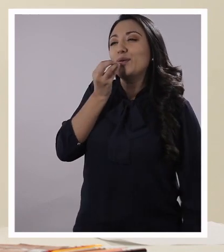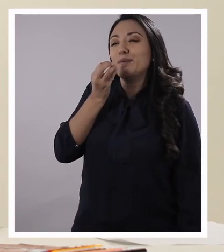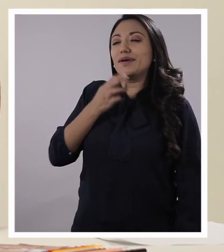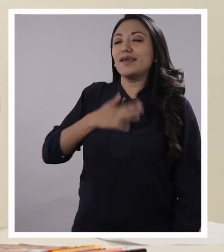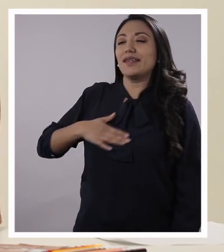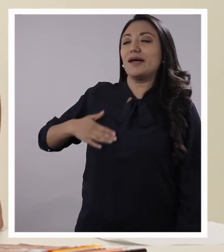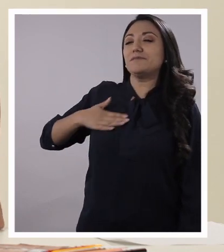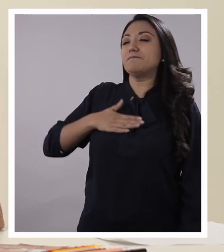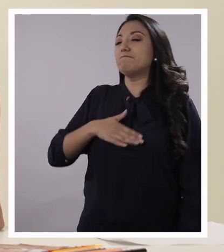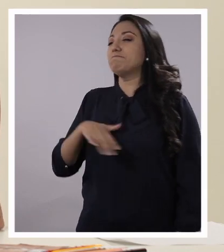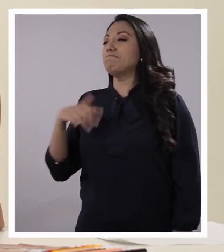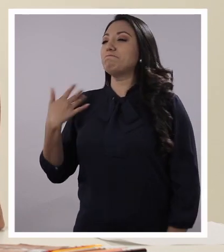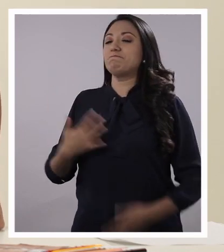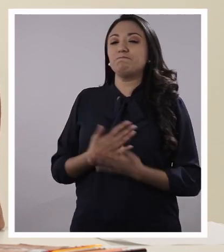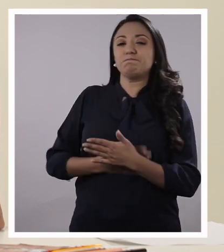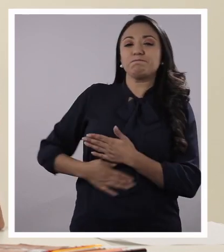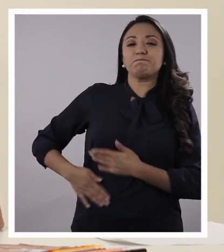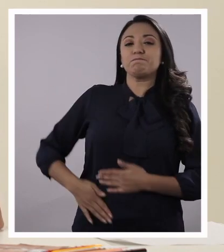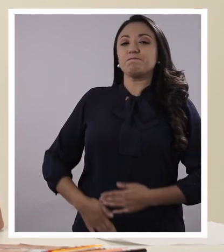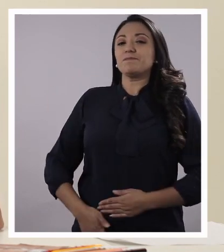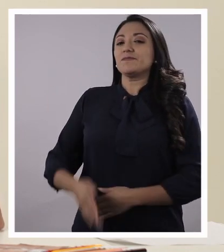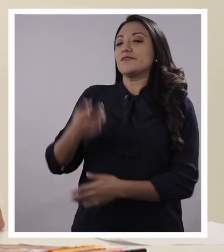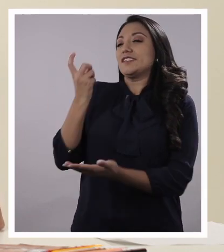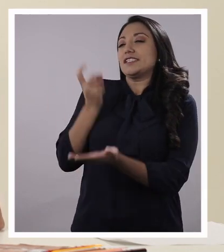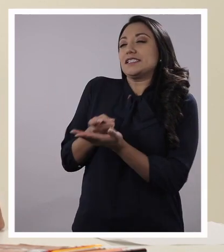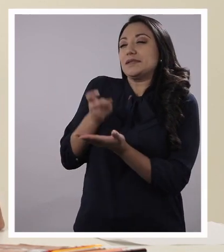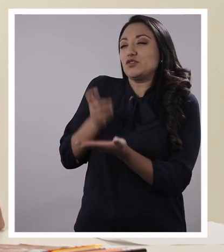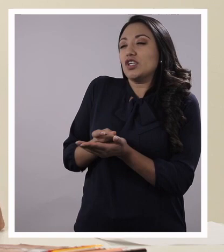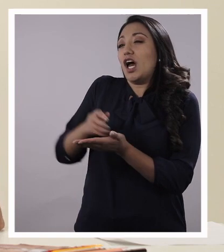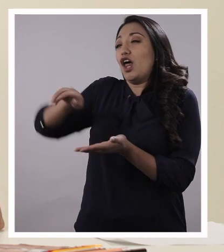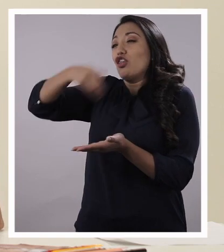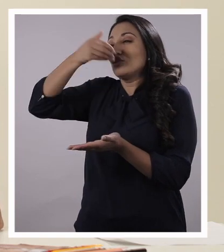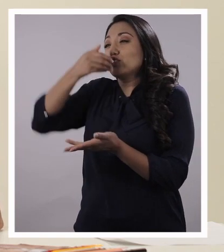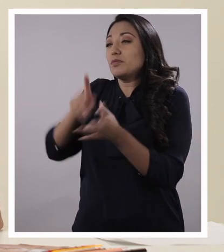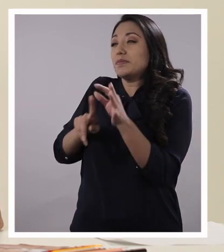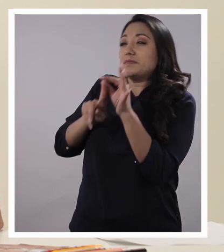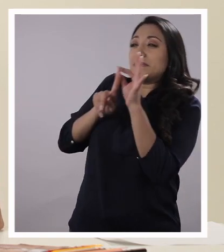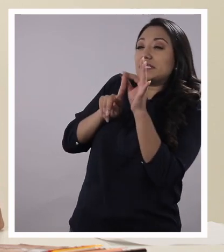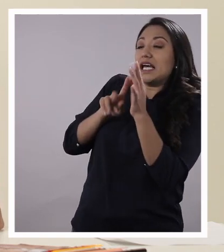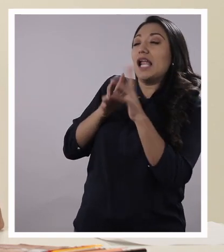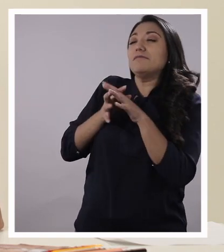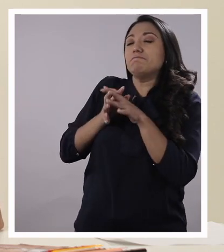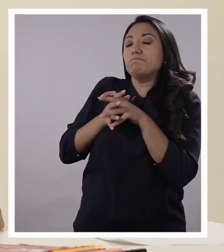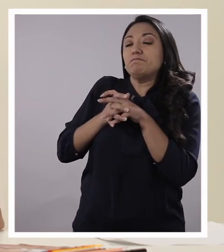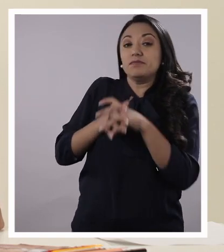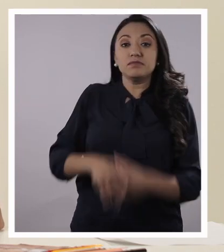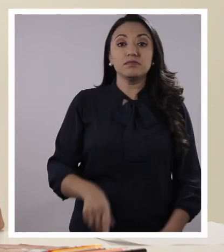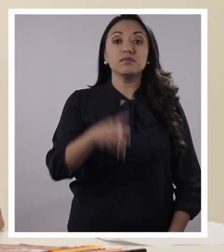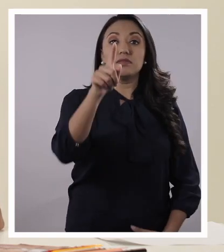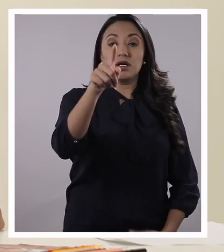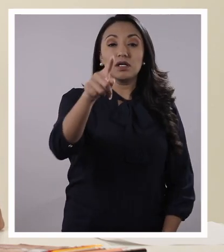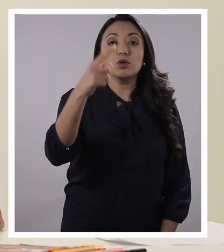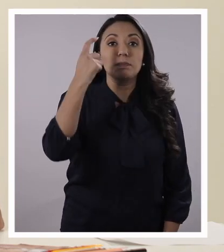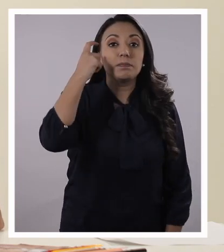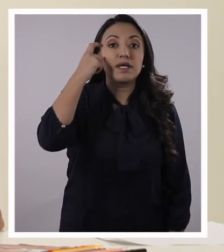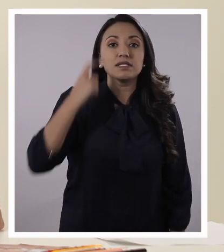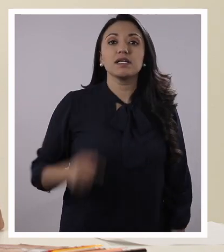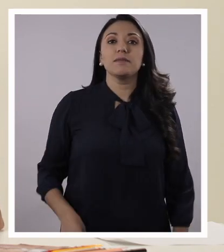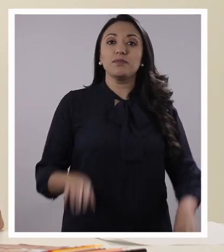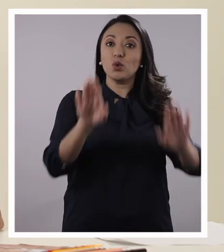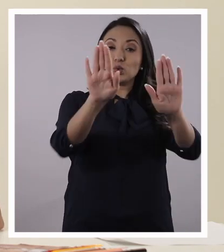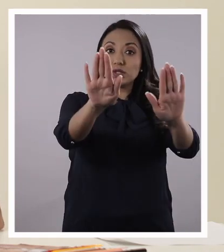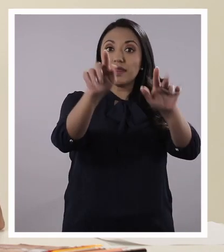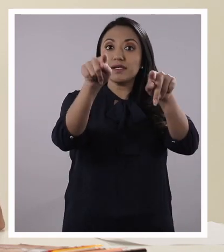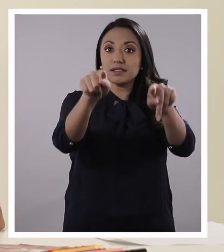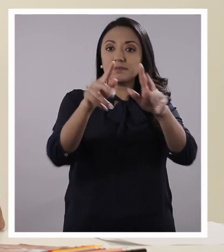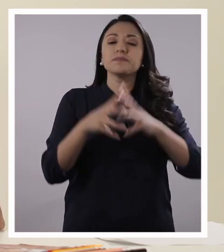familia, me acuerdo del ensobiado de la tía Marta. A ver, chicos, identifiquen, vamos a pensar. Panchito, cierra los ojos. Cierra los Chicos, cierren los